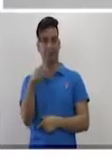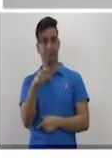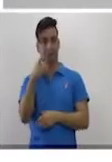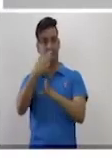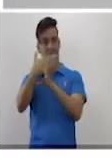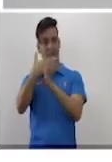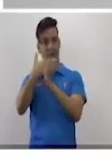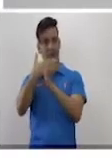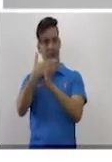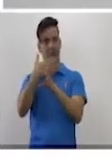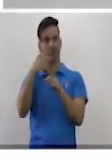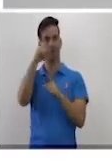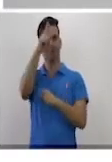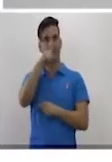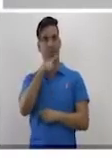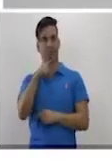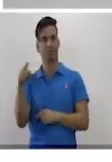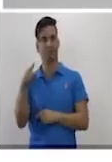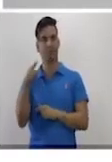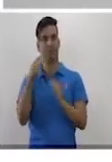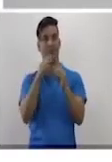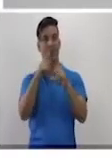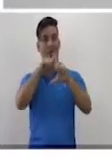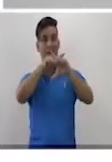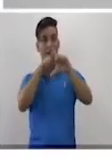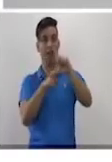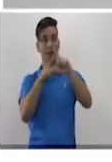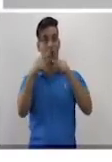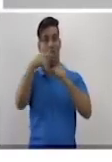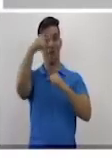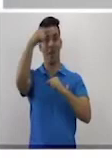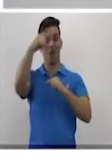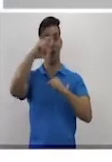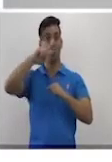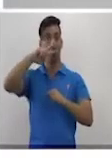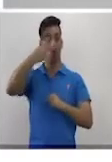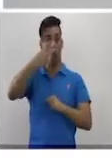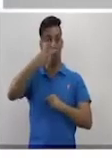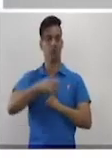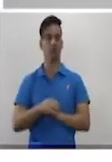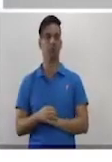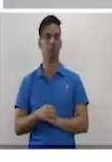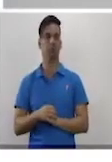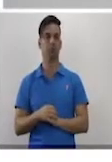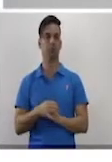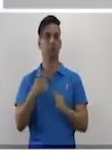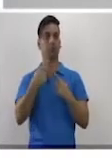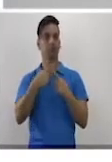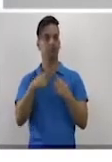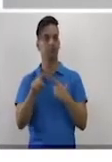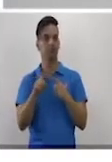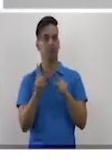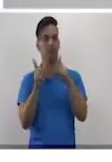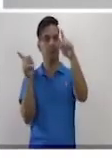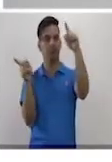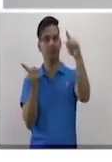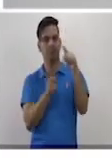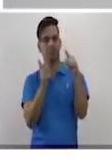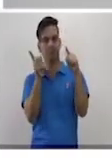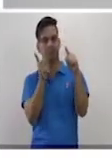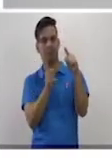es el doble que la amplitud del menor. Y la amplitud del mediano excede en 10 grados a la del menor.